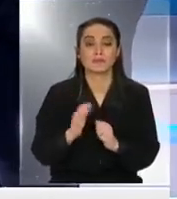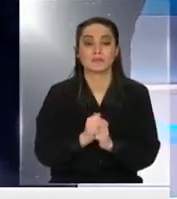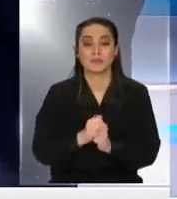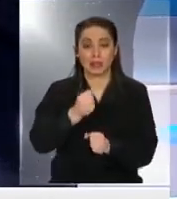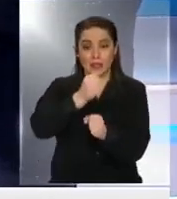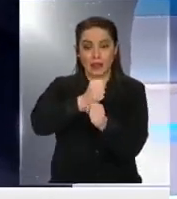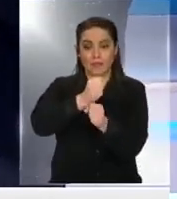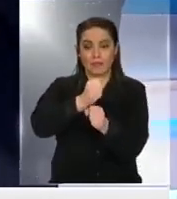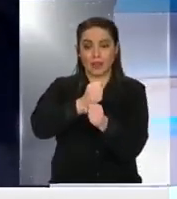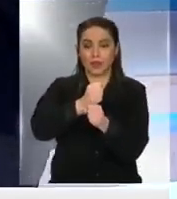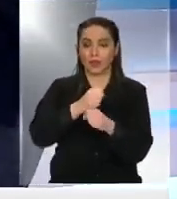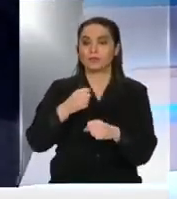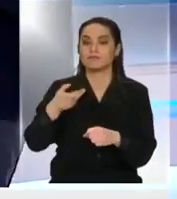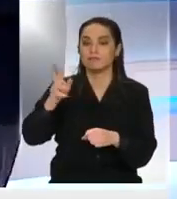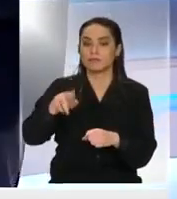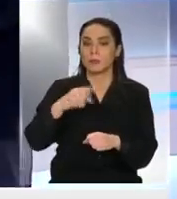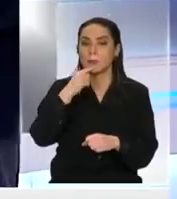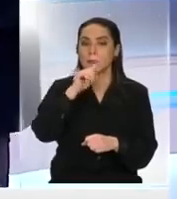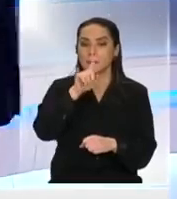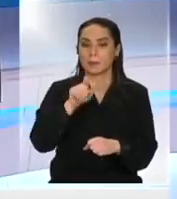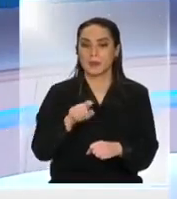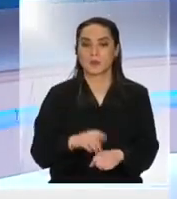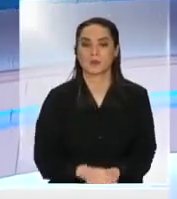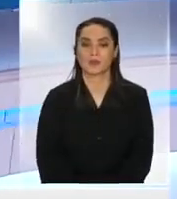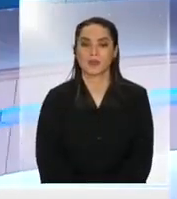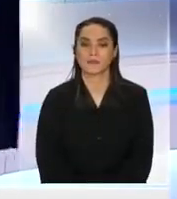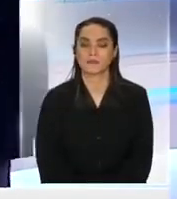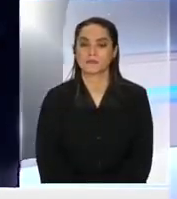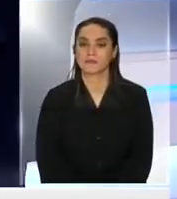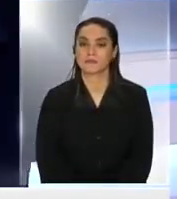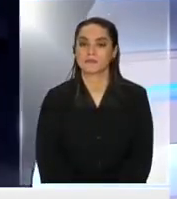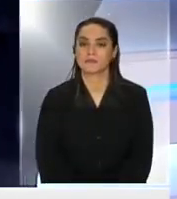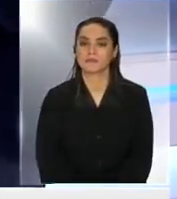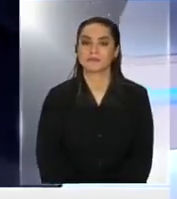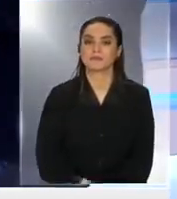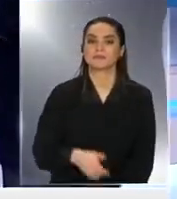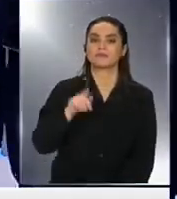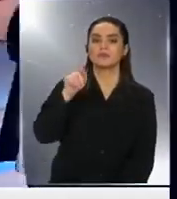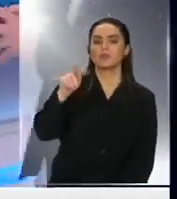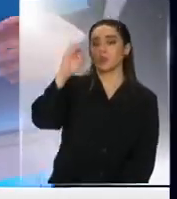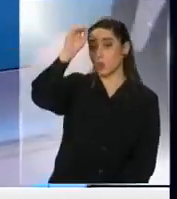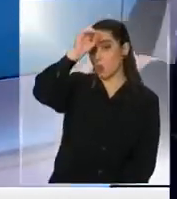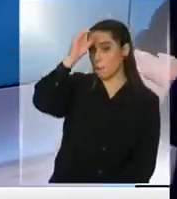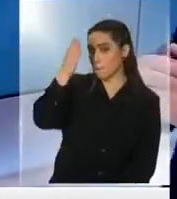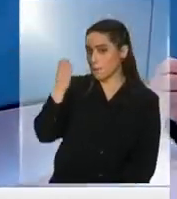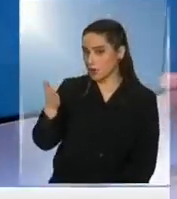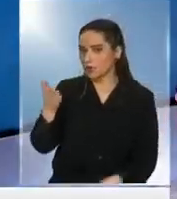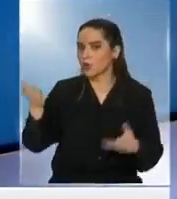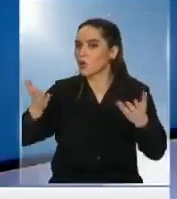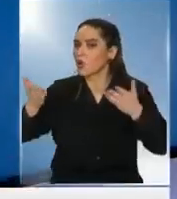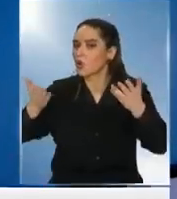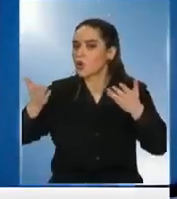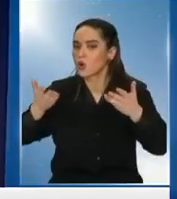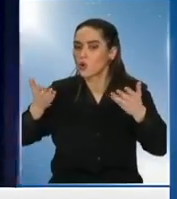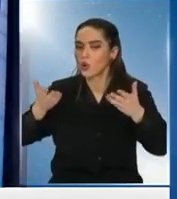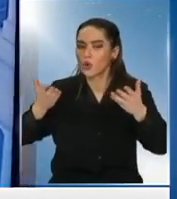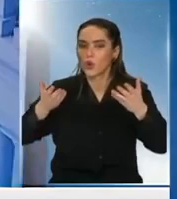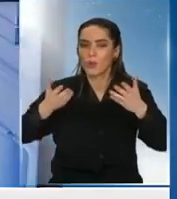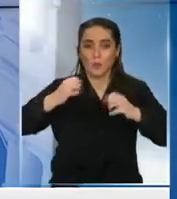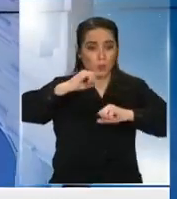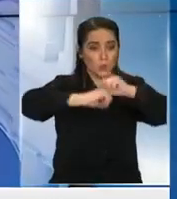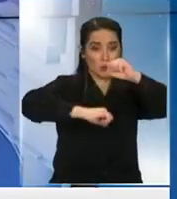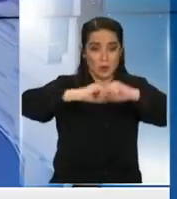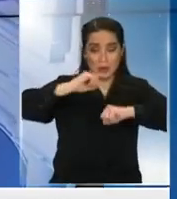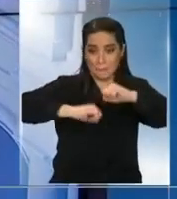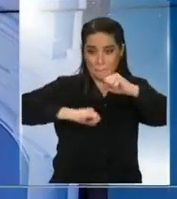Trabajo. Trabajo. Dale, vamos, signo de interrogación. A ver, la consulta es a su juicio ¿cómo una PYME podría